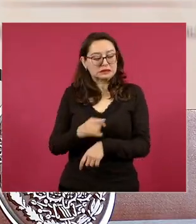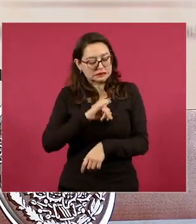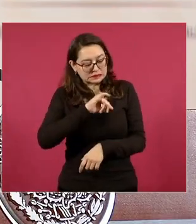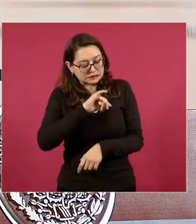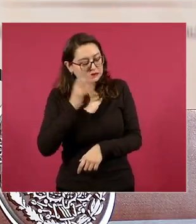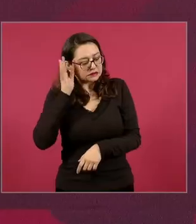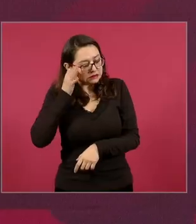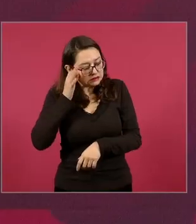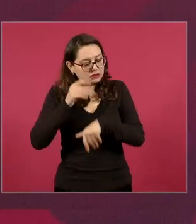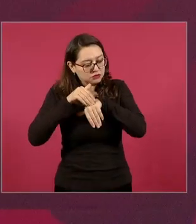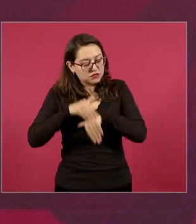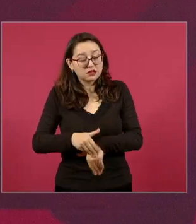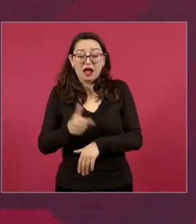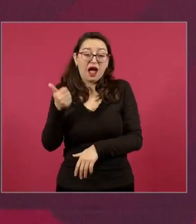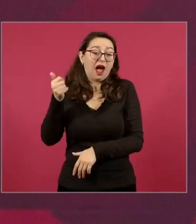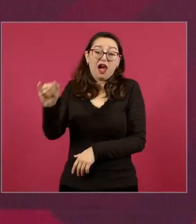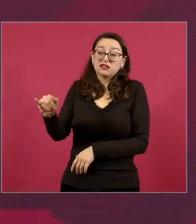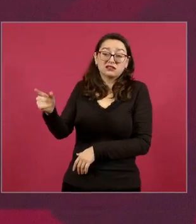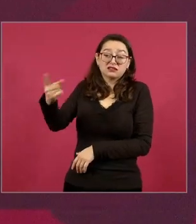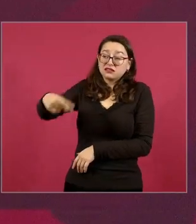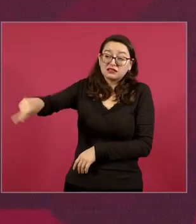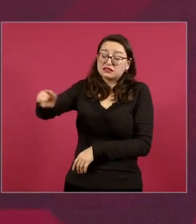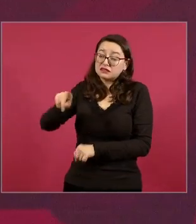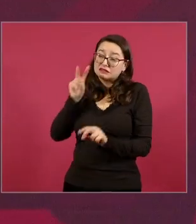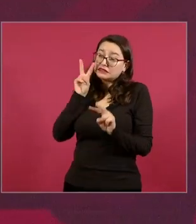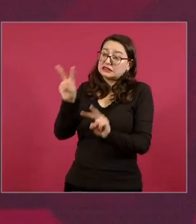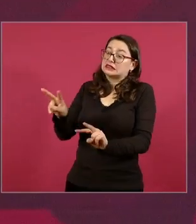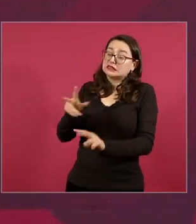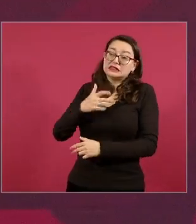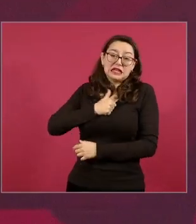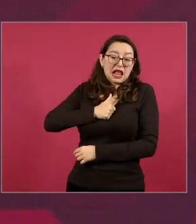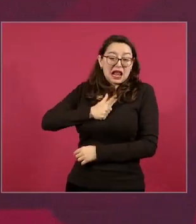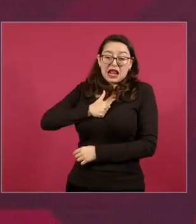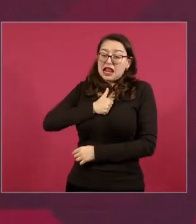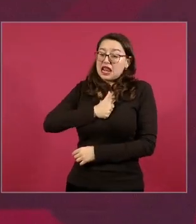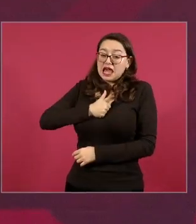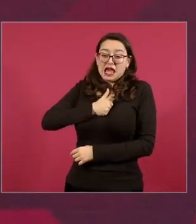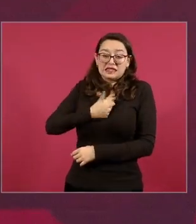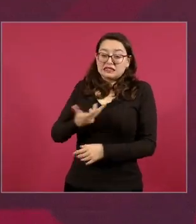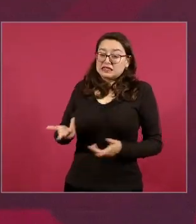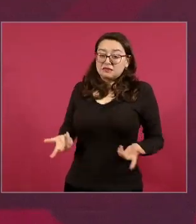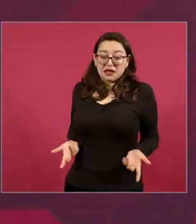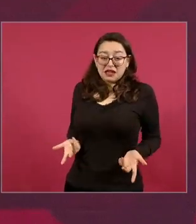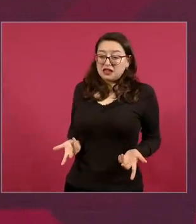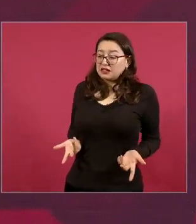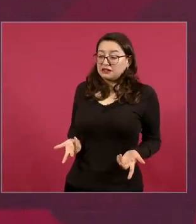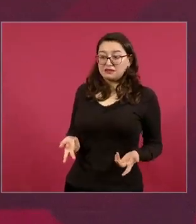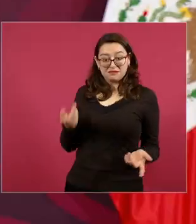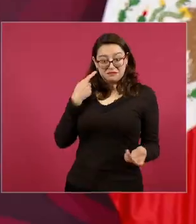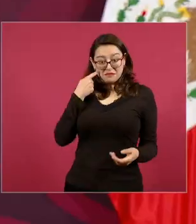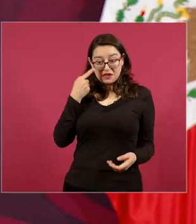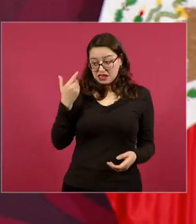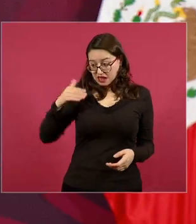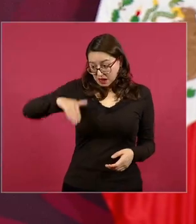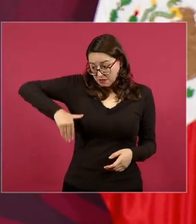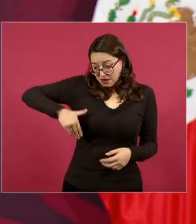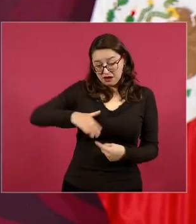ministros es muy lamentable lo que está sucediendo miren esto de los jueces